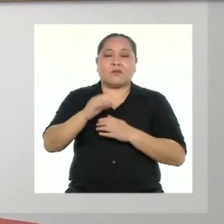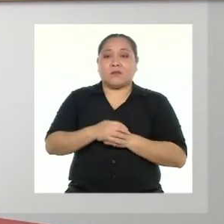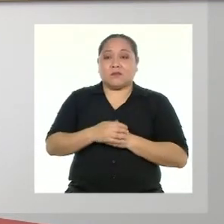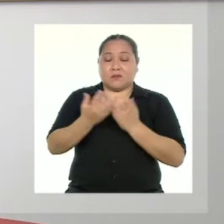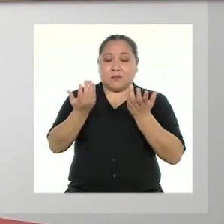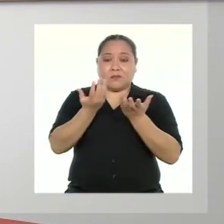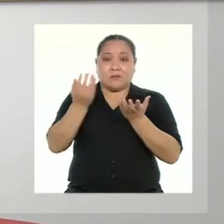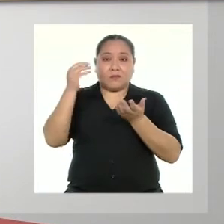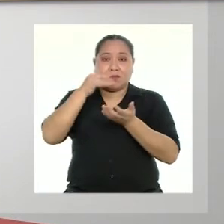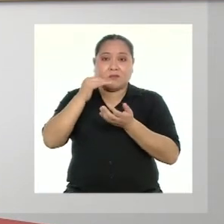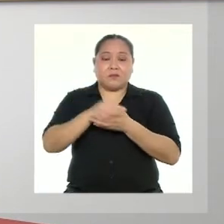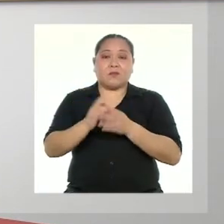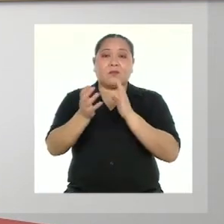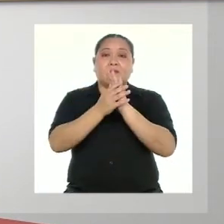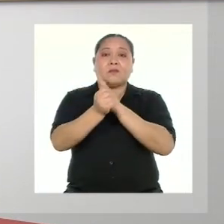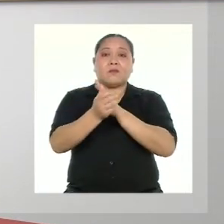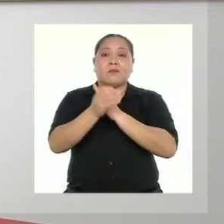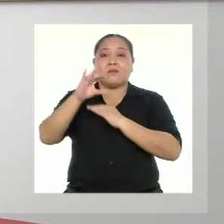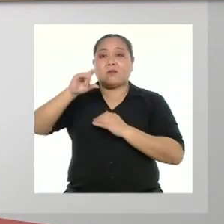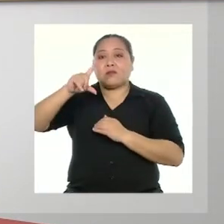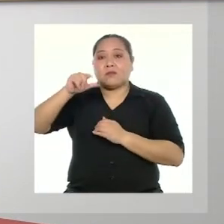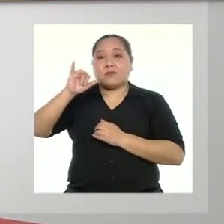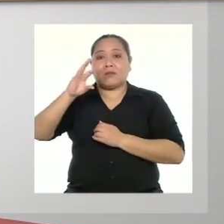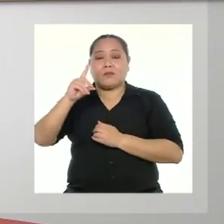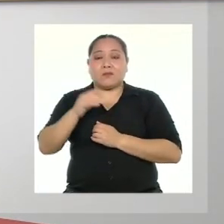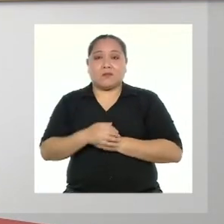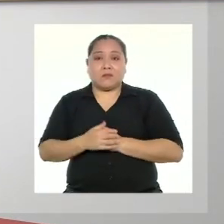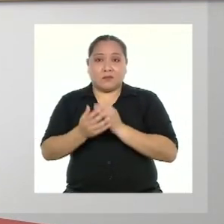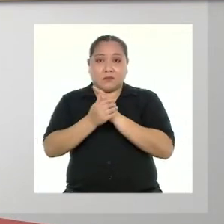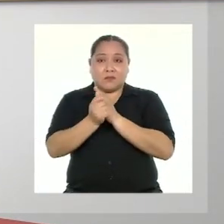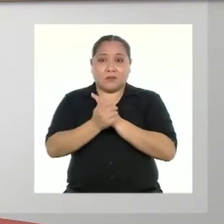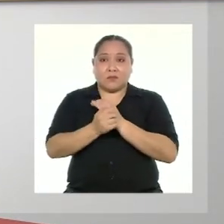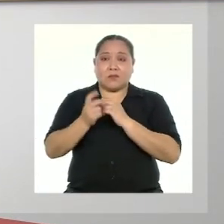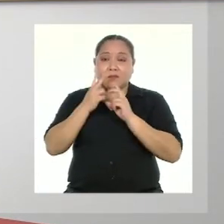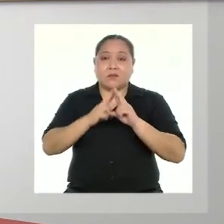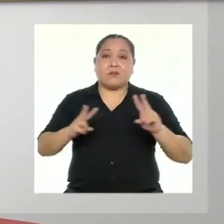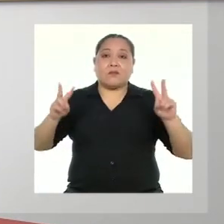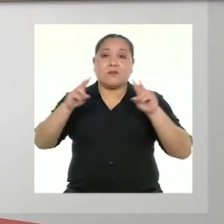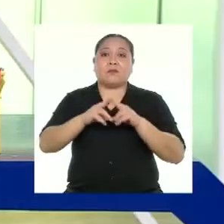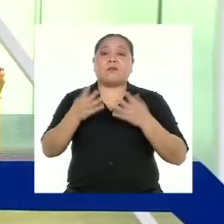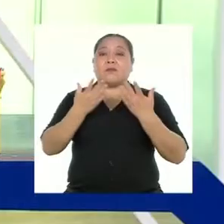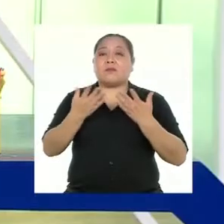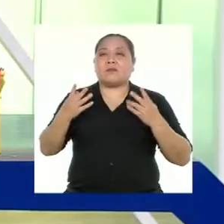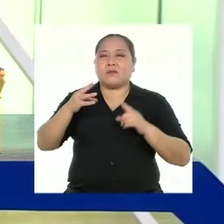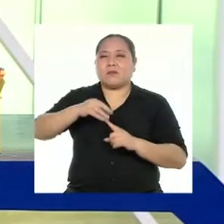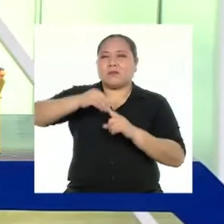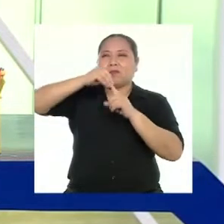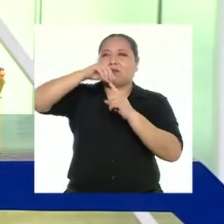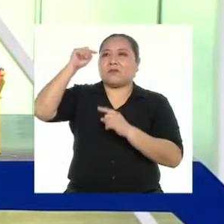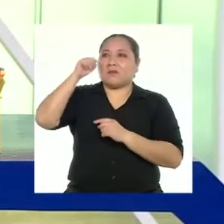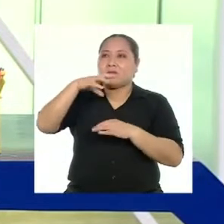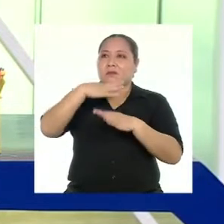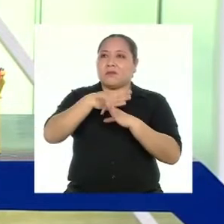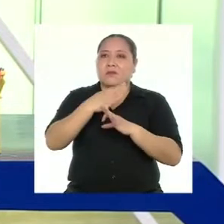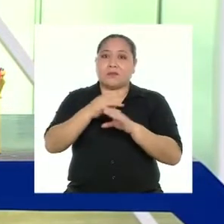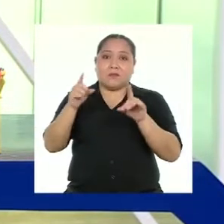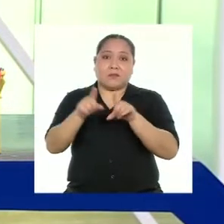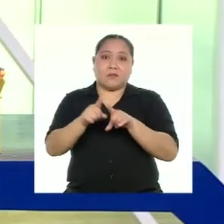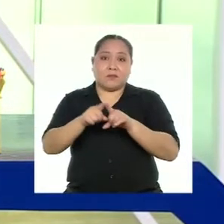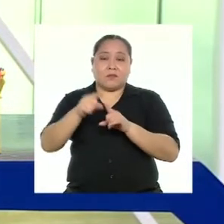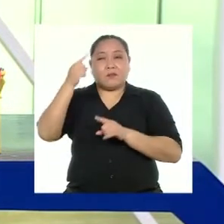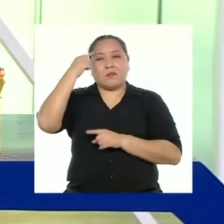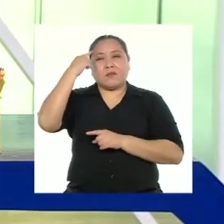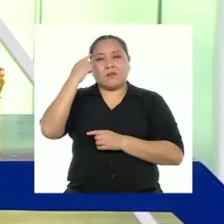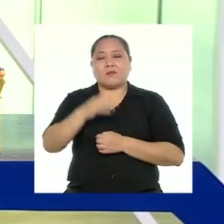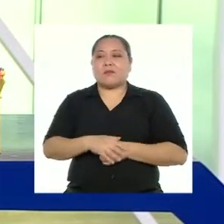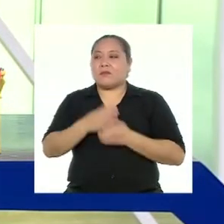habilidades, cualidades, destrezas, valores y talentos especiales. De la misma forma, debemos pensar en las